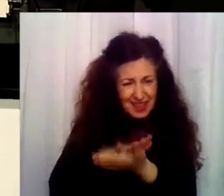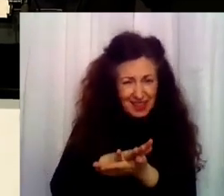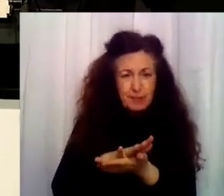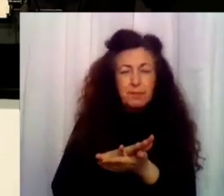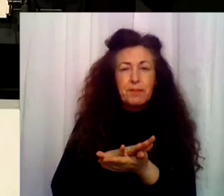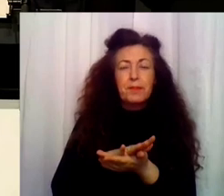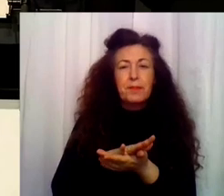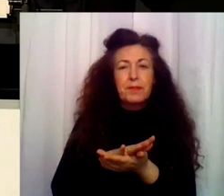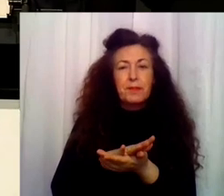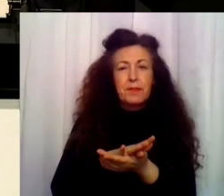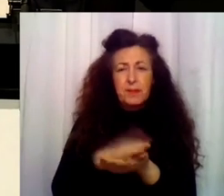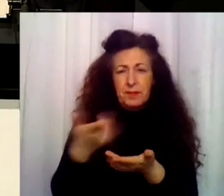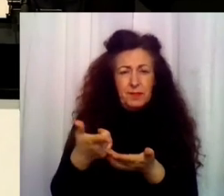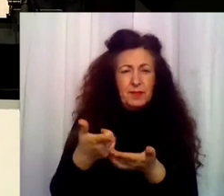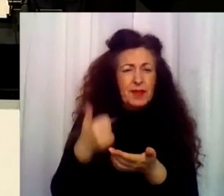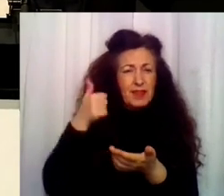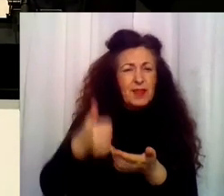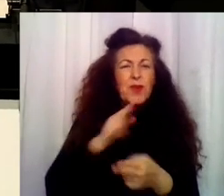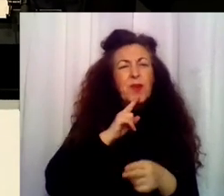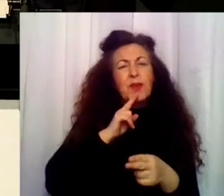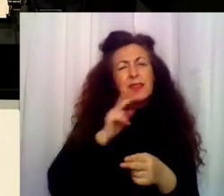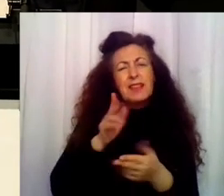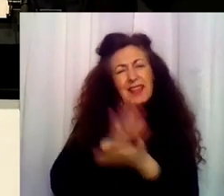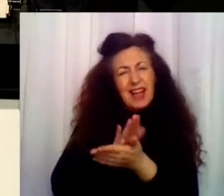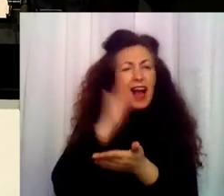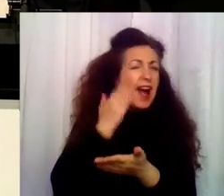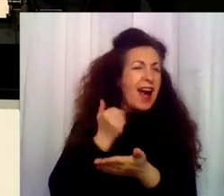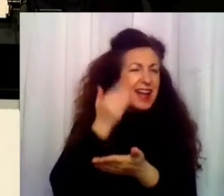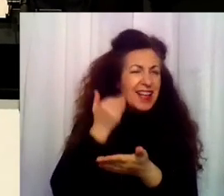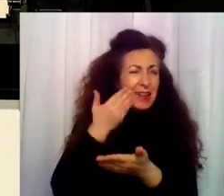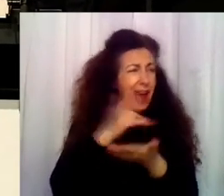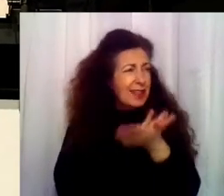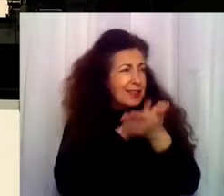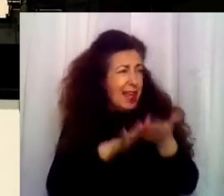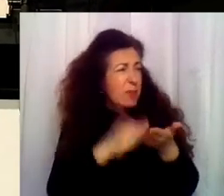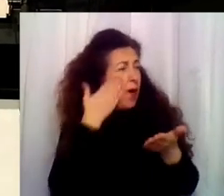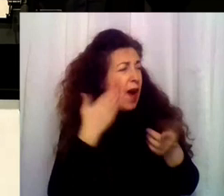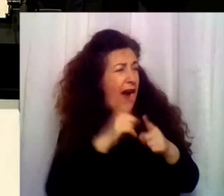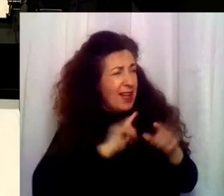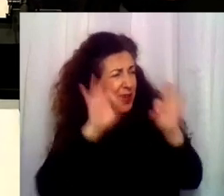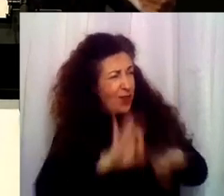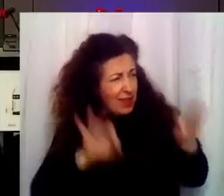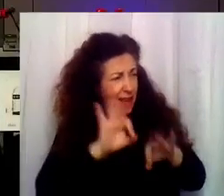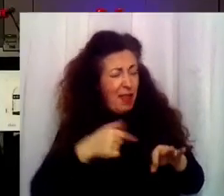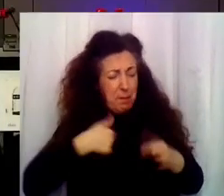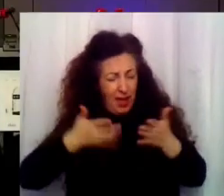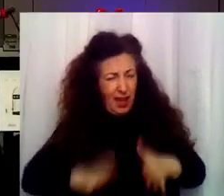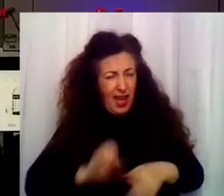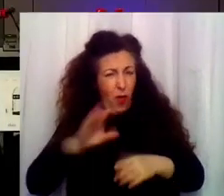¿Cuánto tiempo sin que me llamaras, torreznito? Y nuestro pobre hijo en una casa extraña.